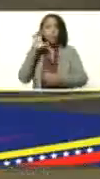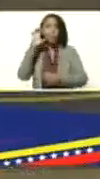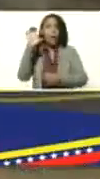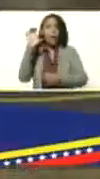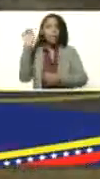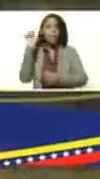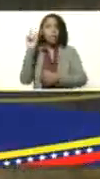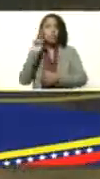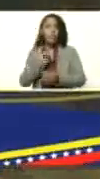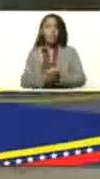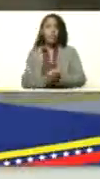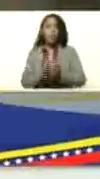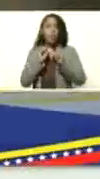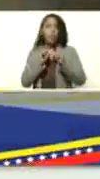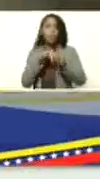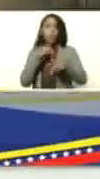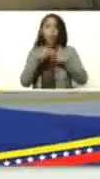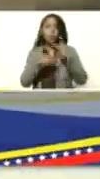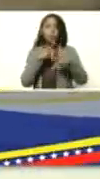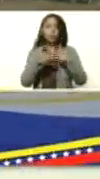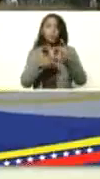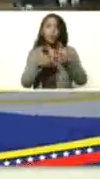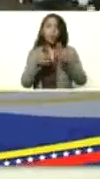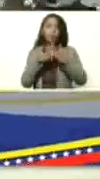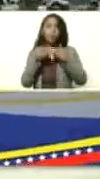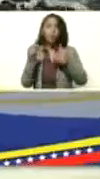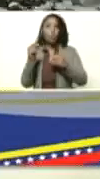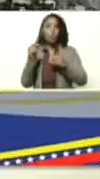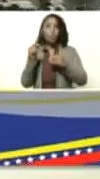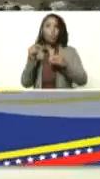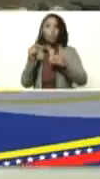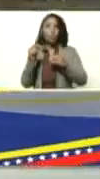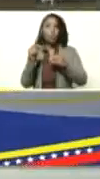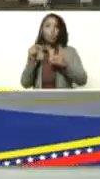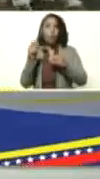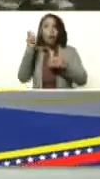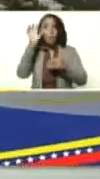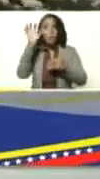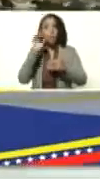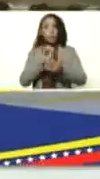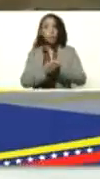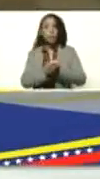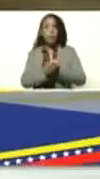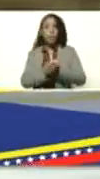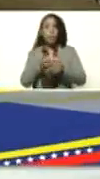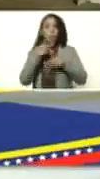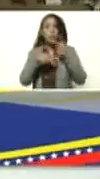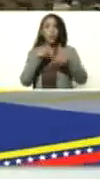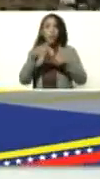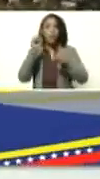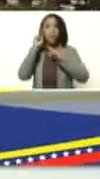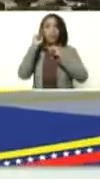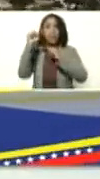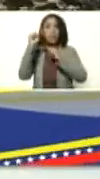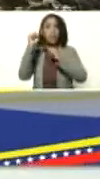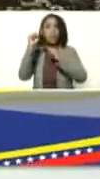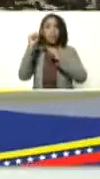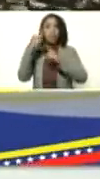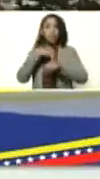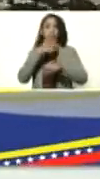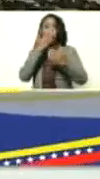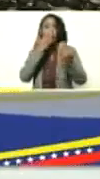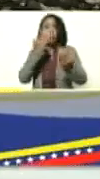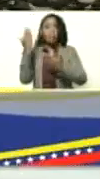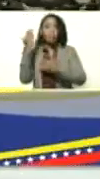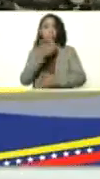nuestra Venezuela seguiremos produciendo para todo el país producir es vencer y estamos venciendo adelante